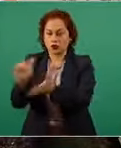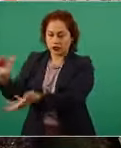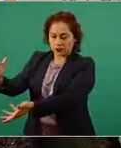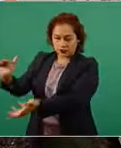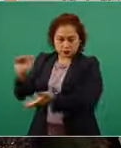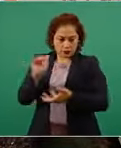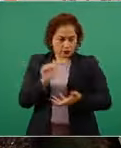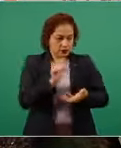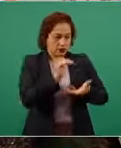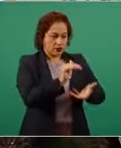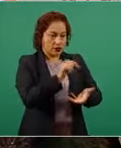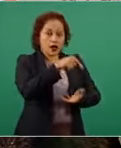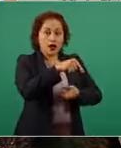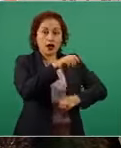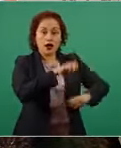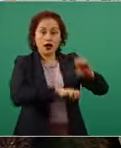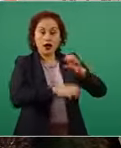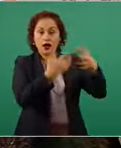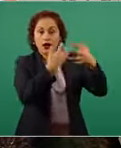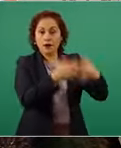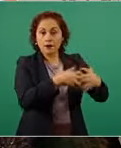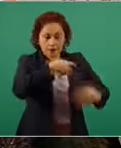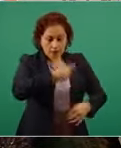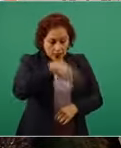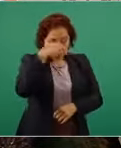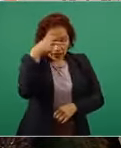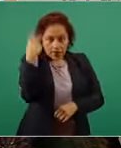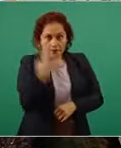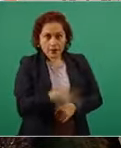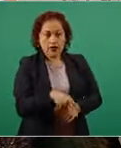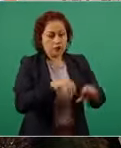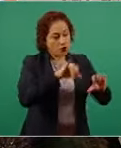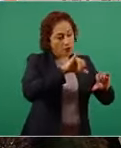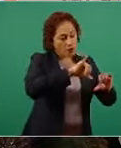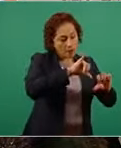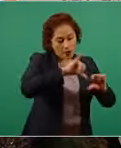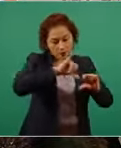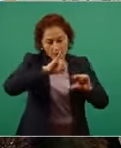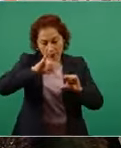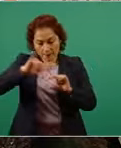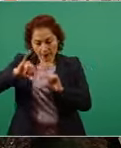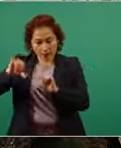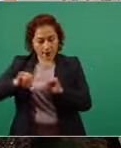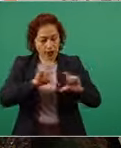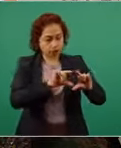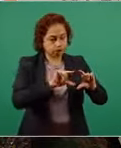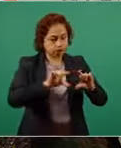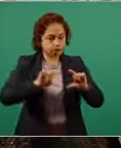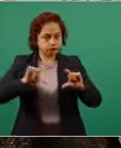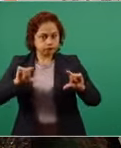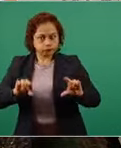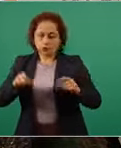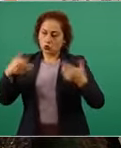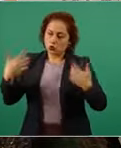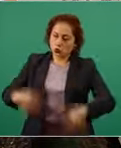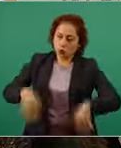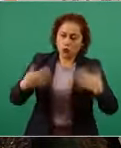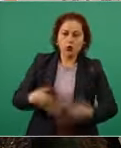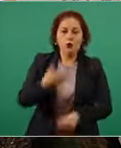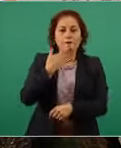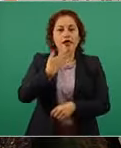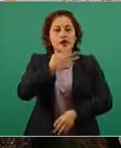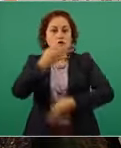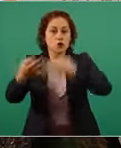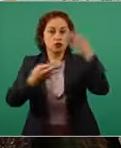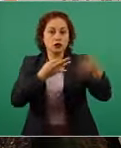en la planta de Leomont. Fue, creo, una muy buena noticia. Y reconocer de nuevo esta iniciativa a quienes han participado en los